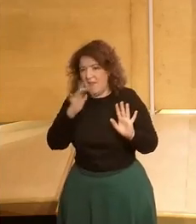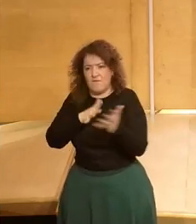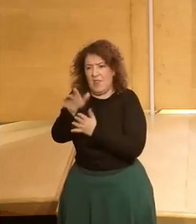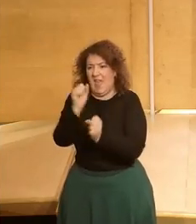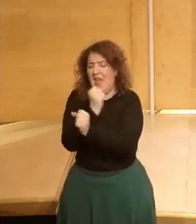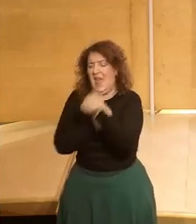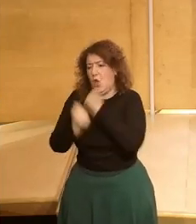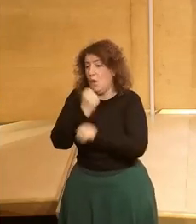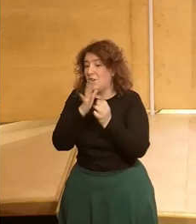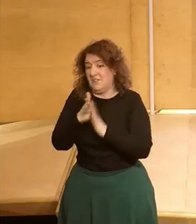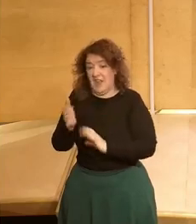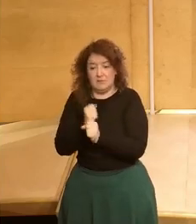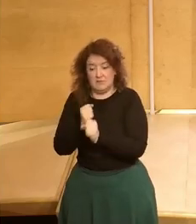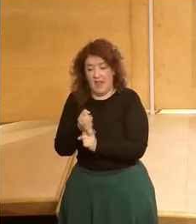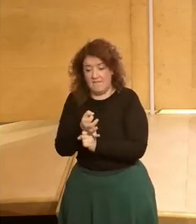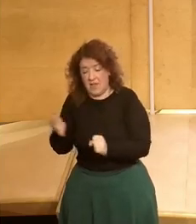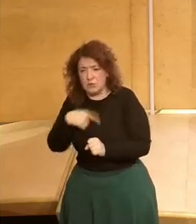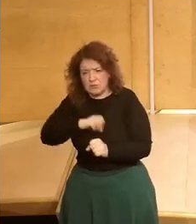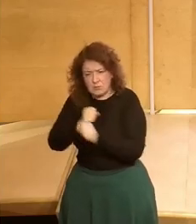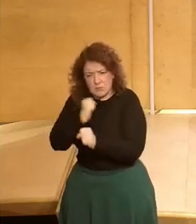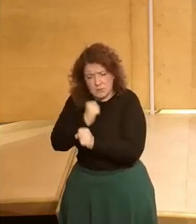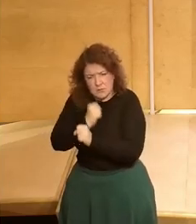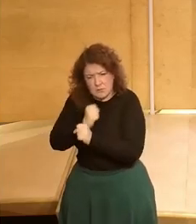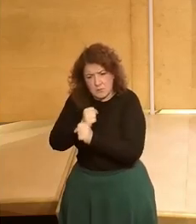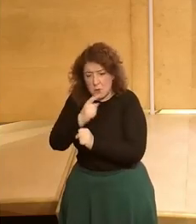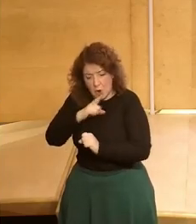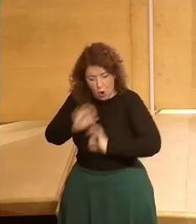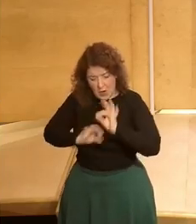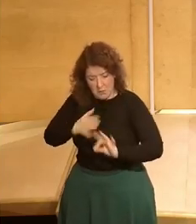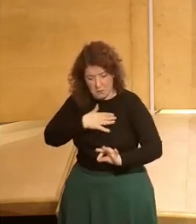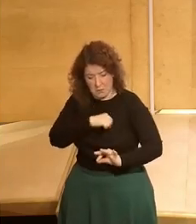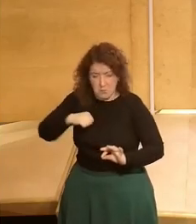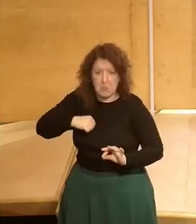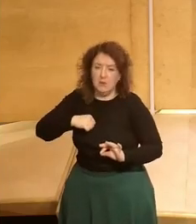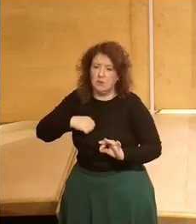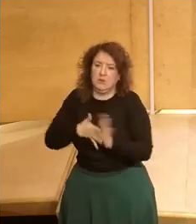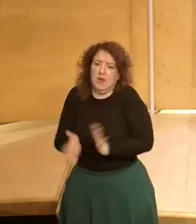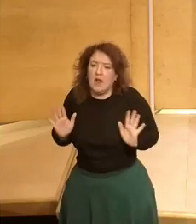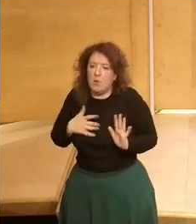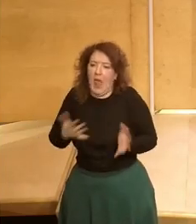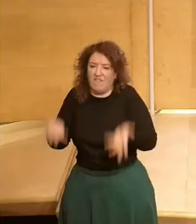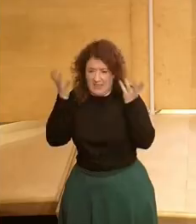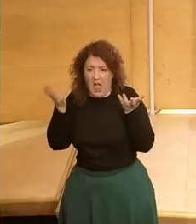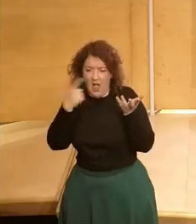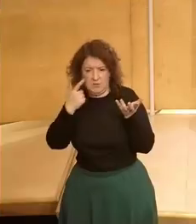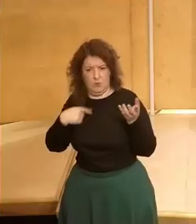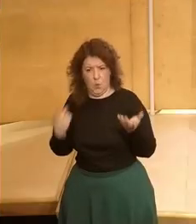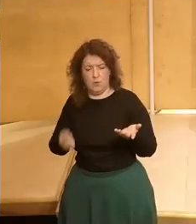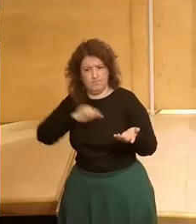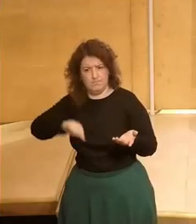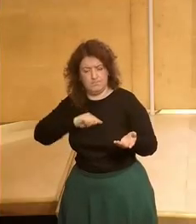porque supone una mayor eficiencia si trabajamos intensamente pero también podemos organizarnos pues esa es una ventaja que se va a notar